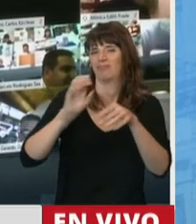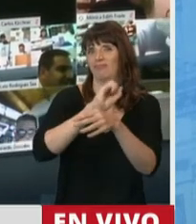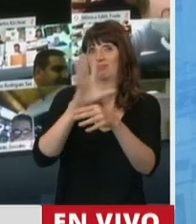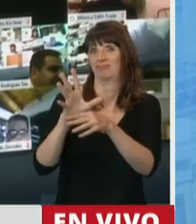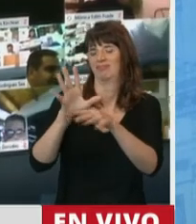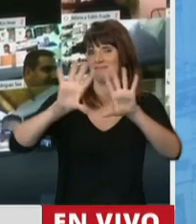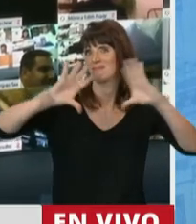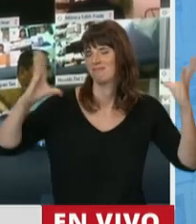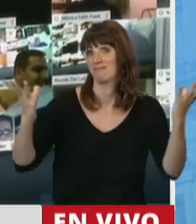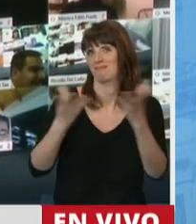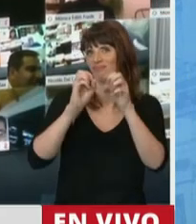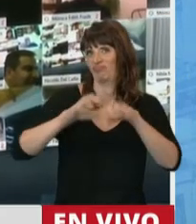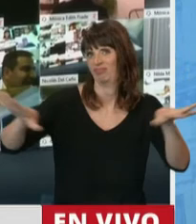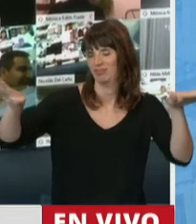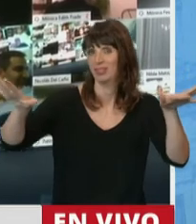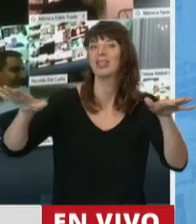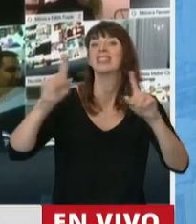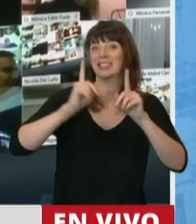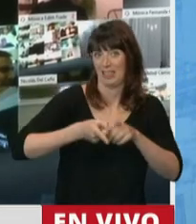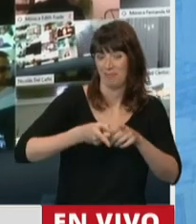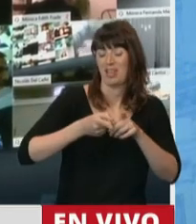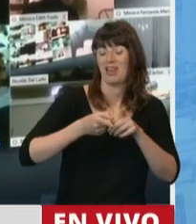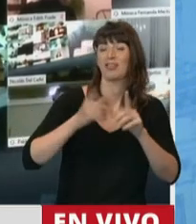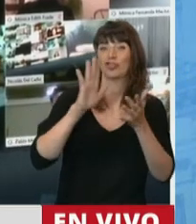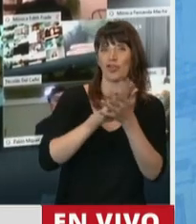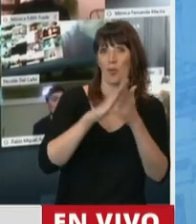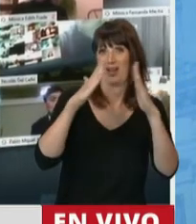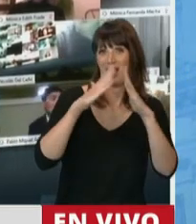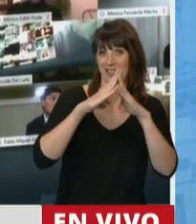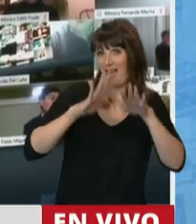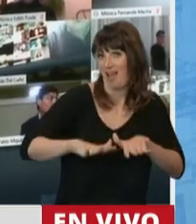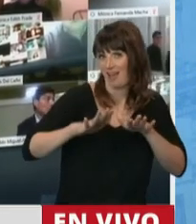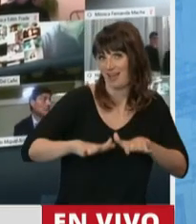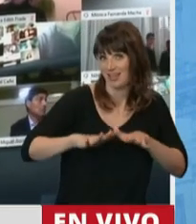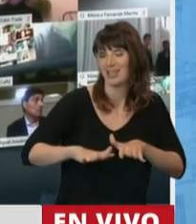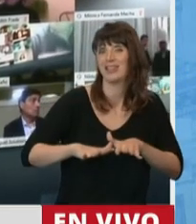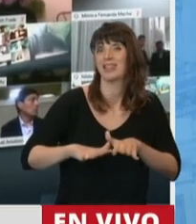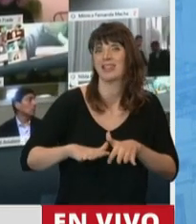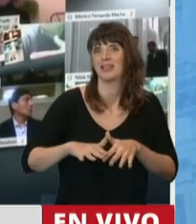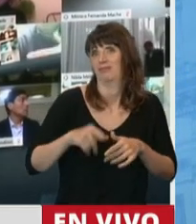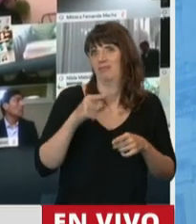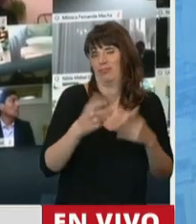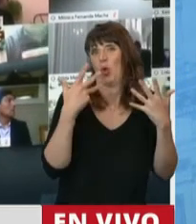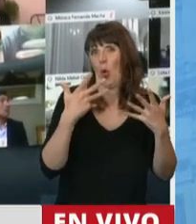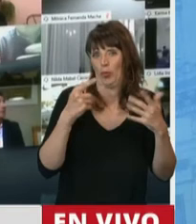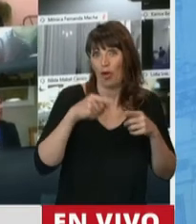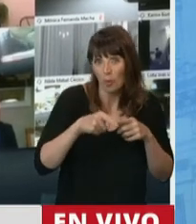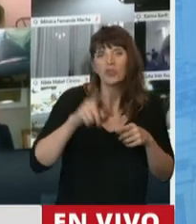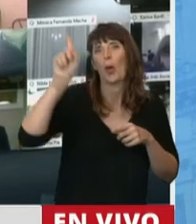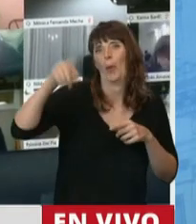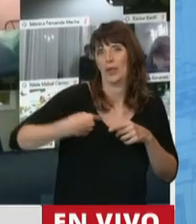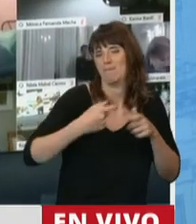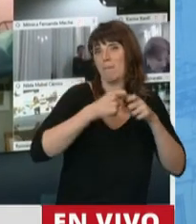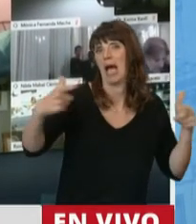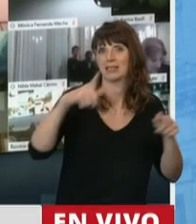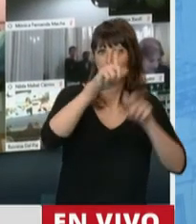aislamiento preventivo, social y obligatorio, que sin lugar a dudas acrecentó la cantidad de trabajadores en esta situación